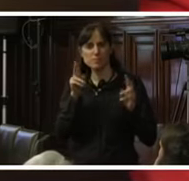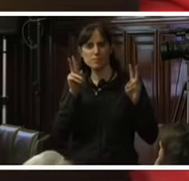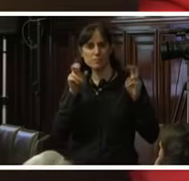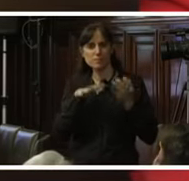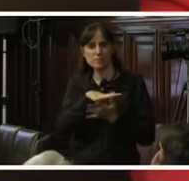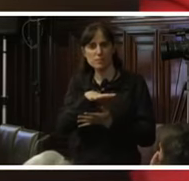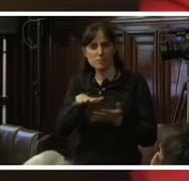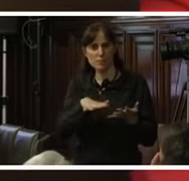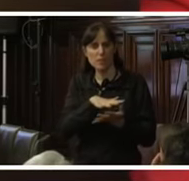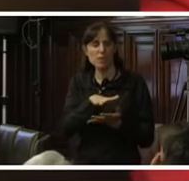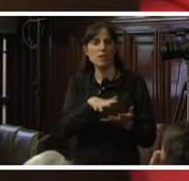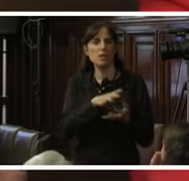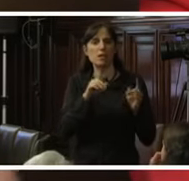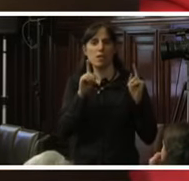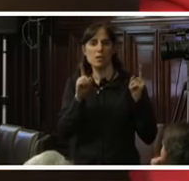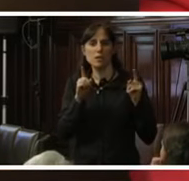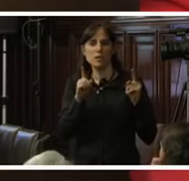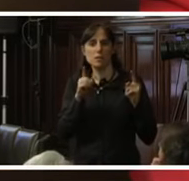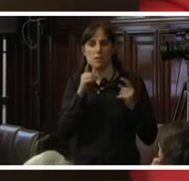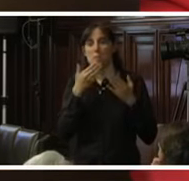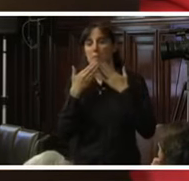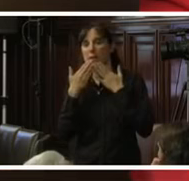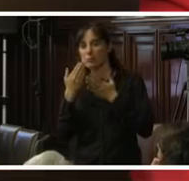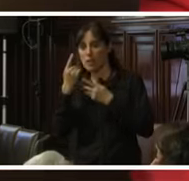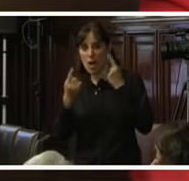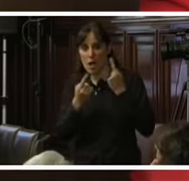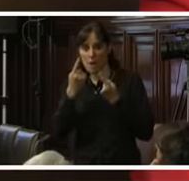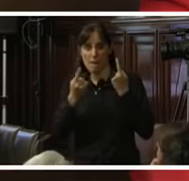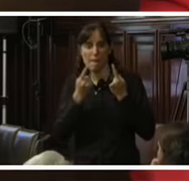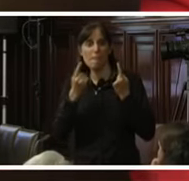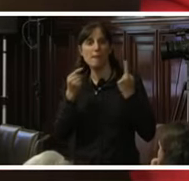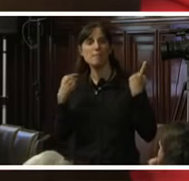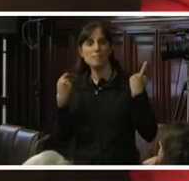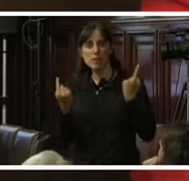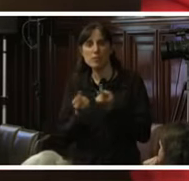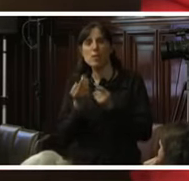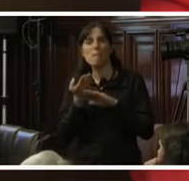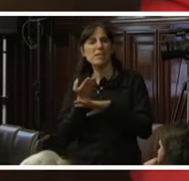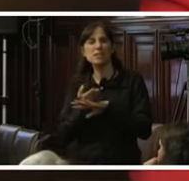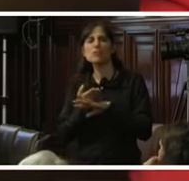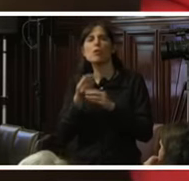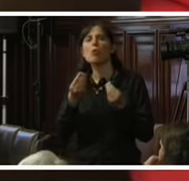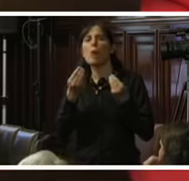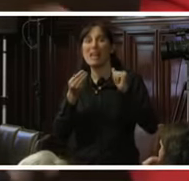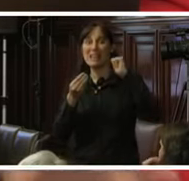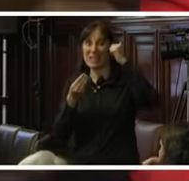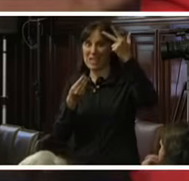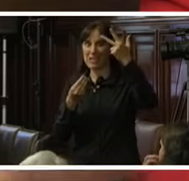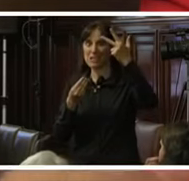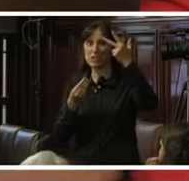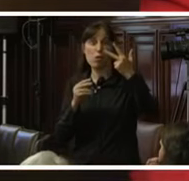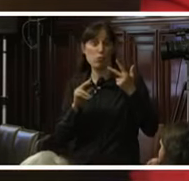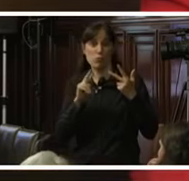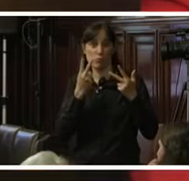quedar a resolver las preguntas que ustedes tengan bien formularlos, nuestras particiones son básicamente tres. Están dos